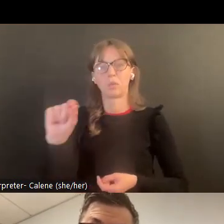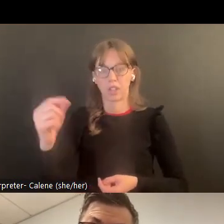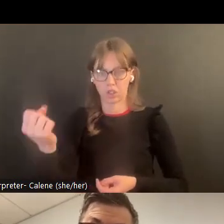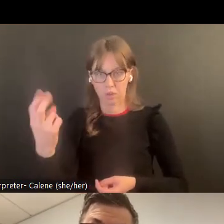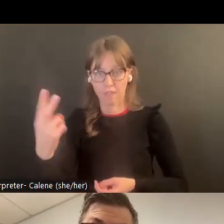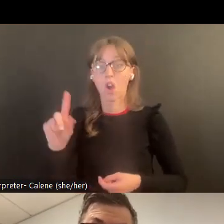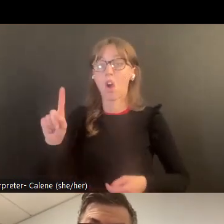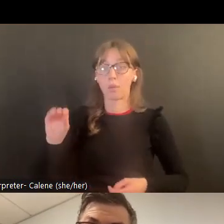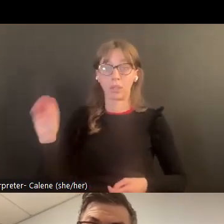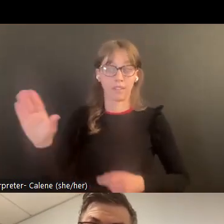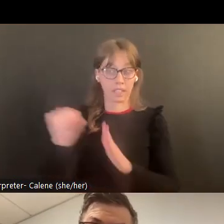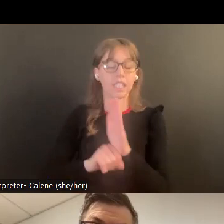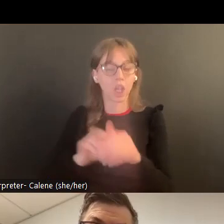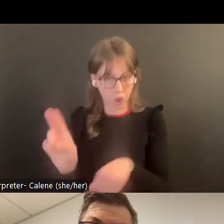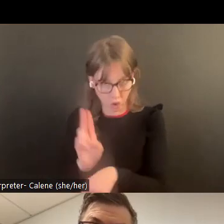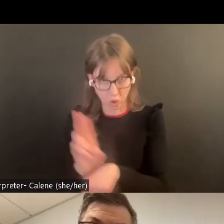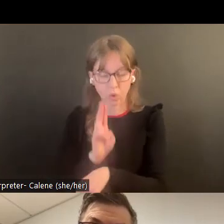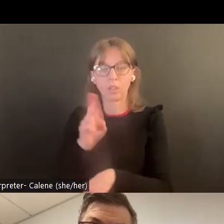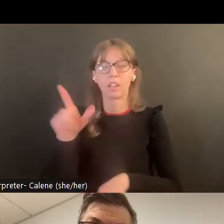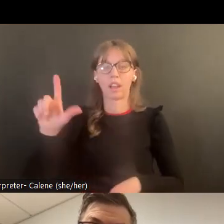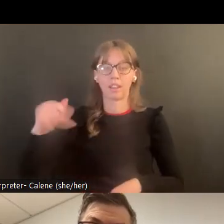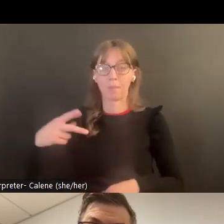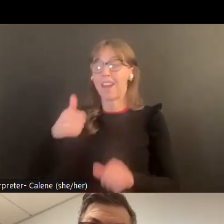usando 2012 tiene 100% de